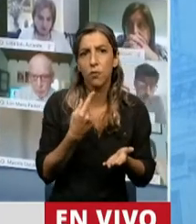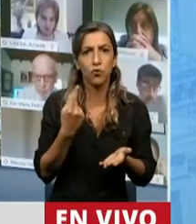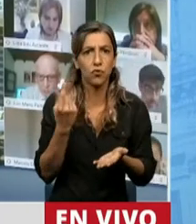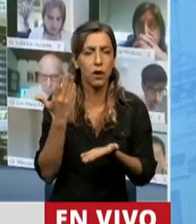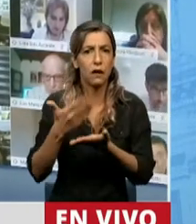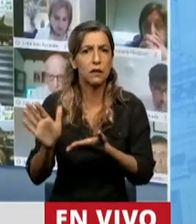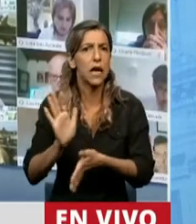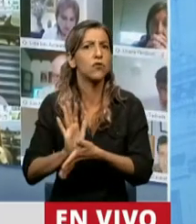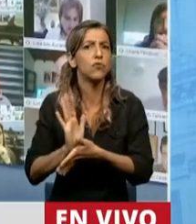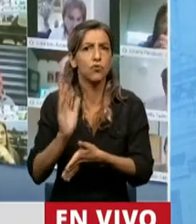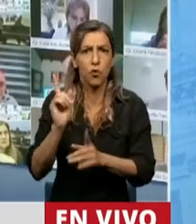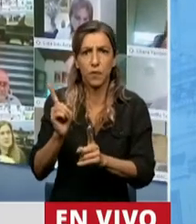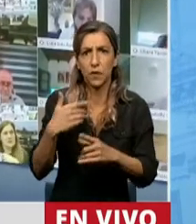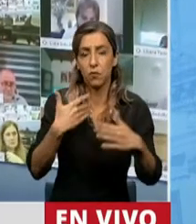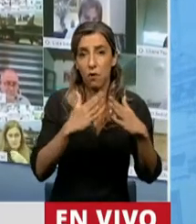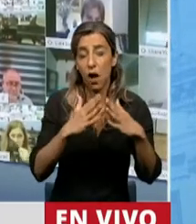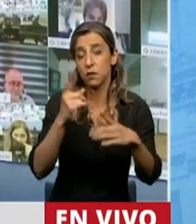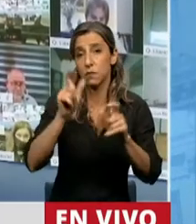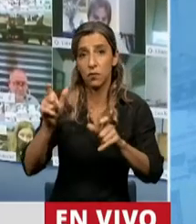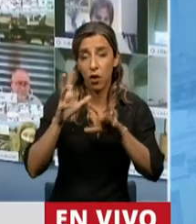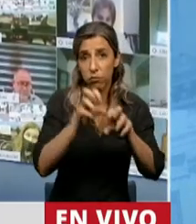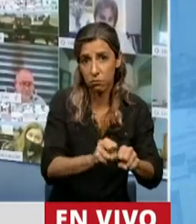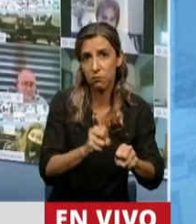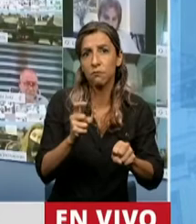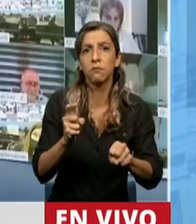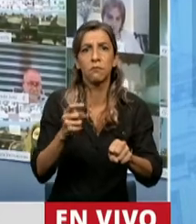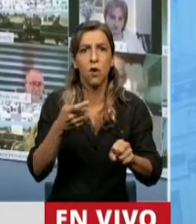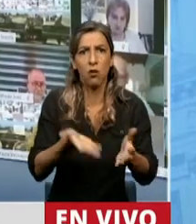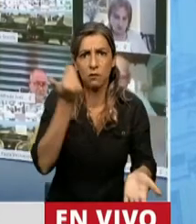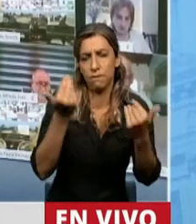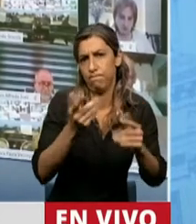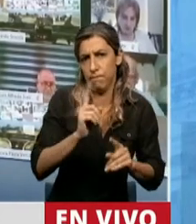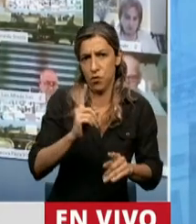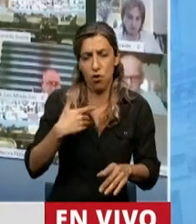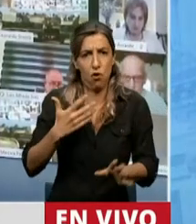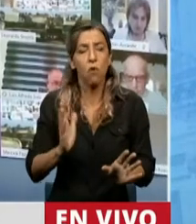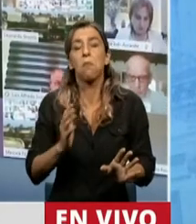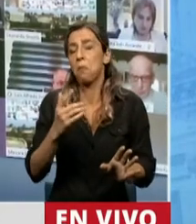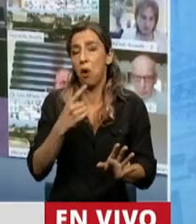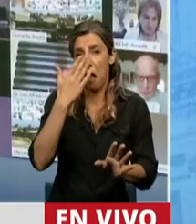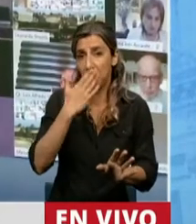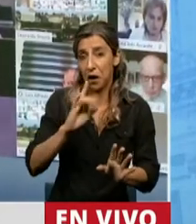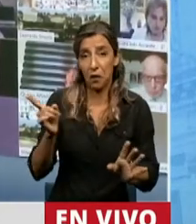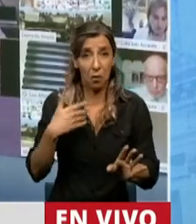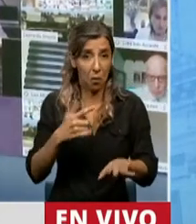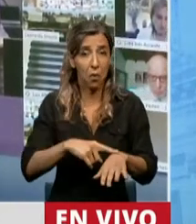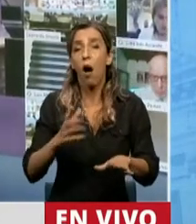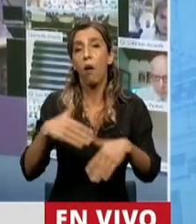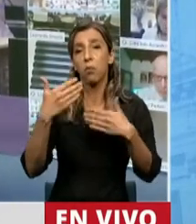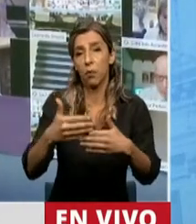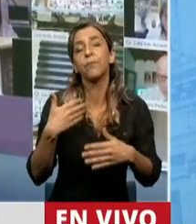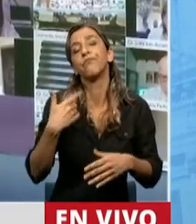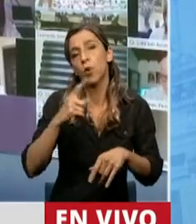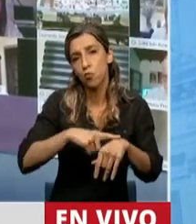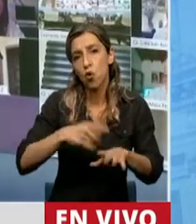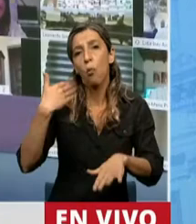no, no hace falta. No hace falta un pronunciamiento político claro porque si bien se pospuso el desalojo